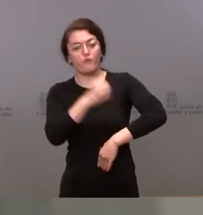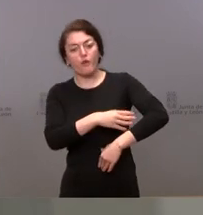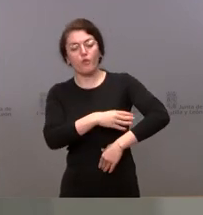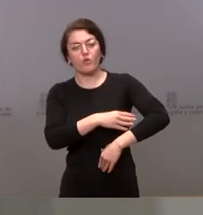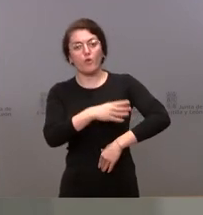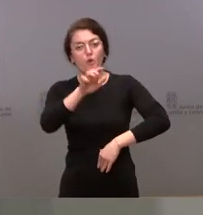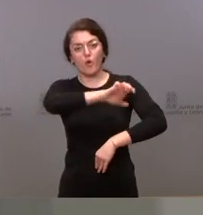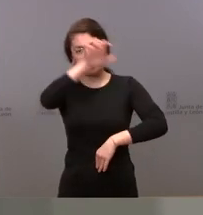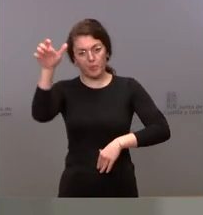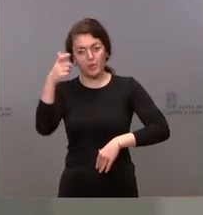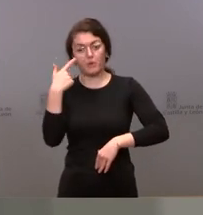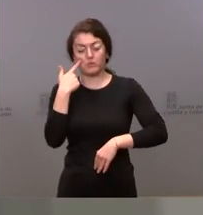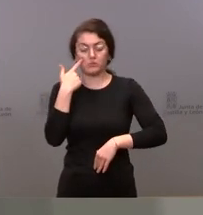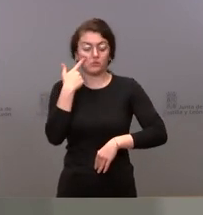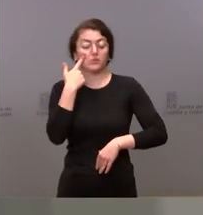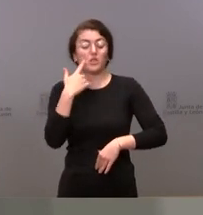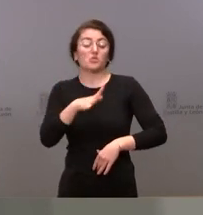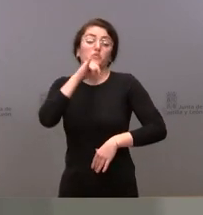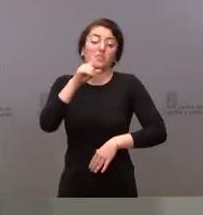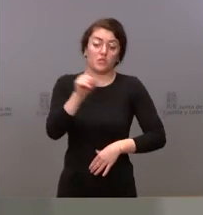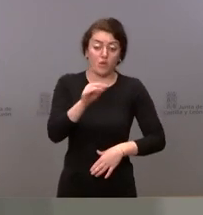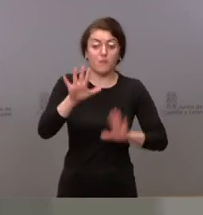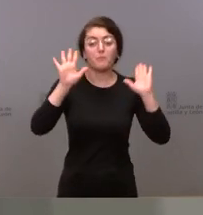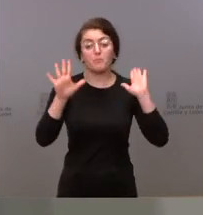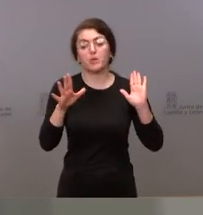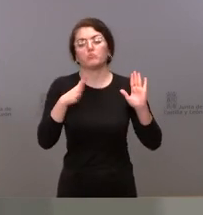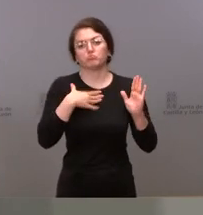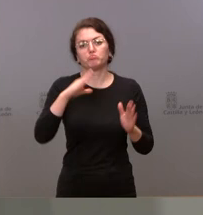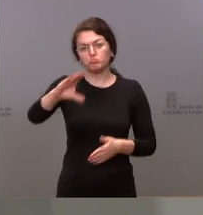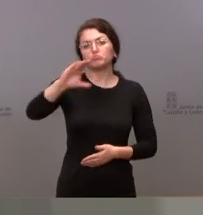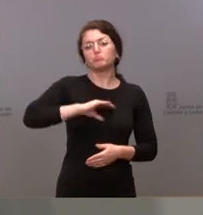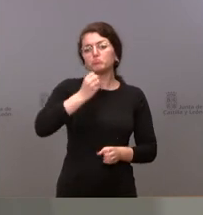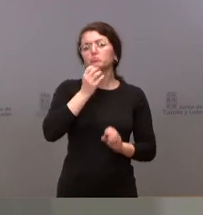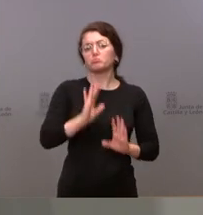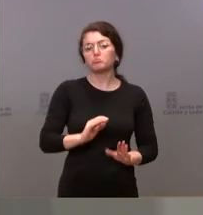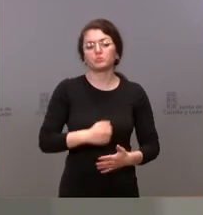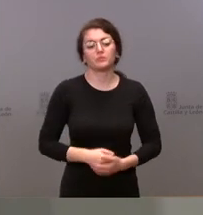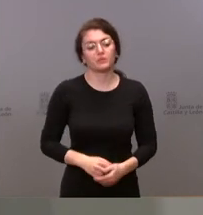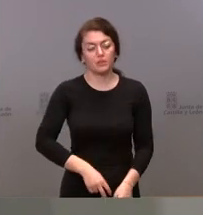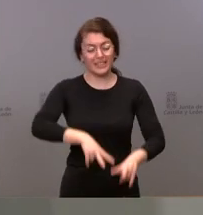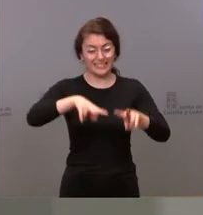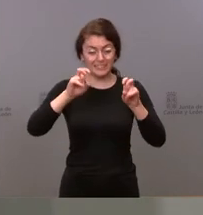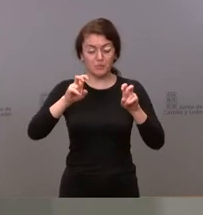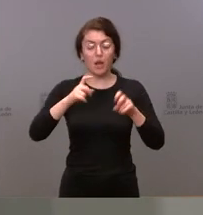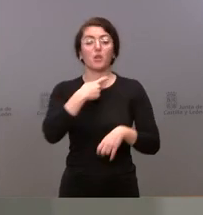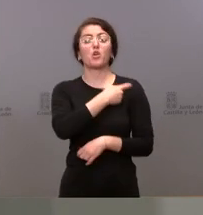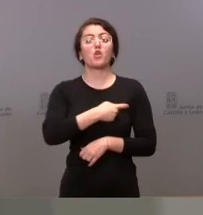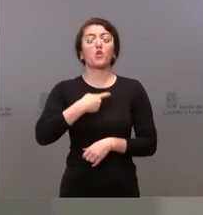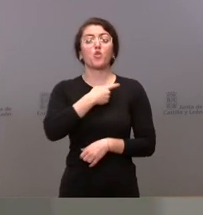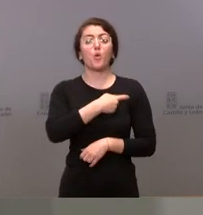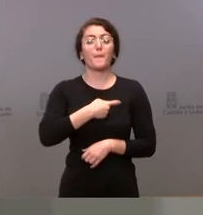cierre precipitado de la minería van a ser bien recibidos en nuestra tierra respecto a la composición del comité de